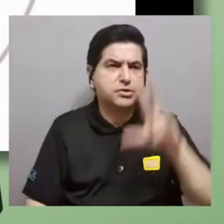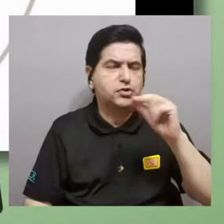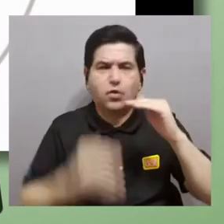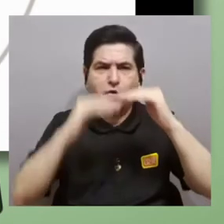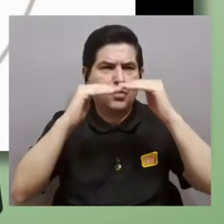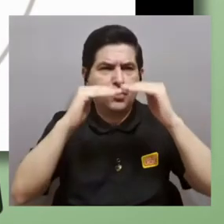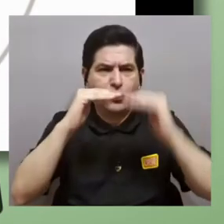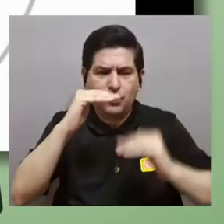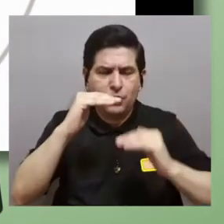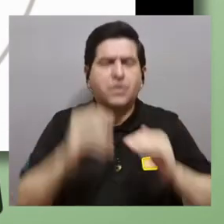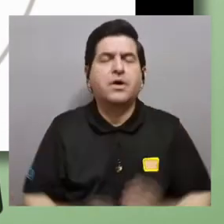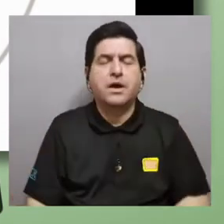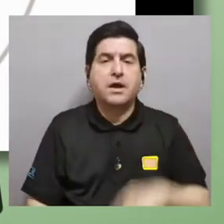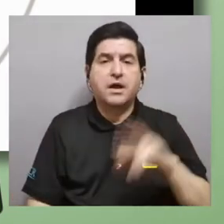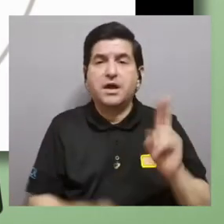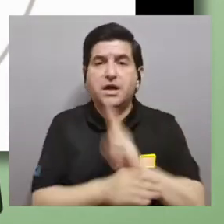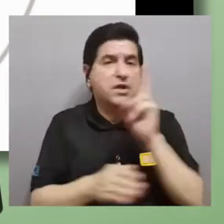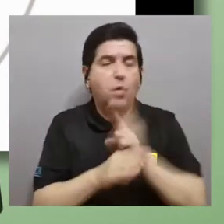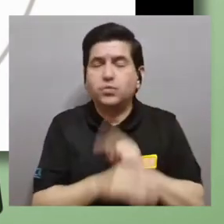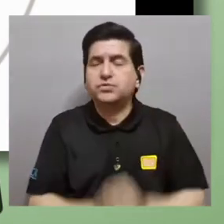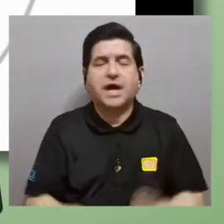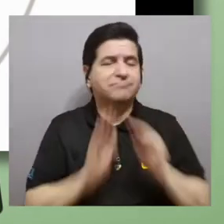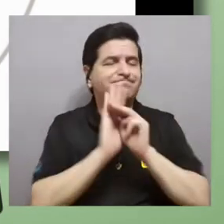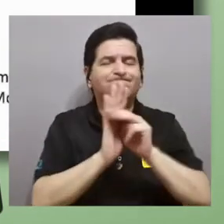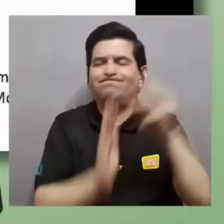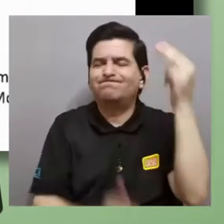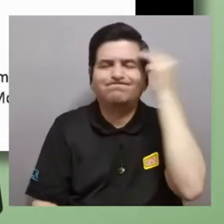sofisticada en lugar de utilizar modelos mentales